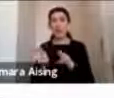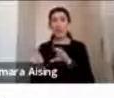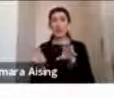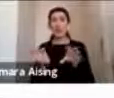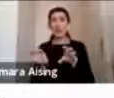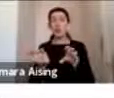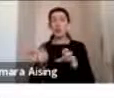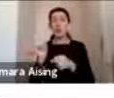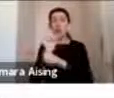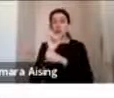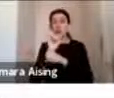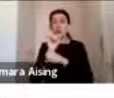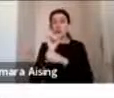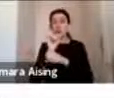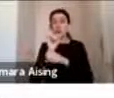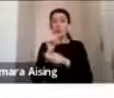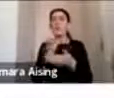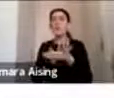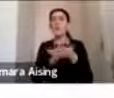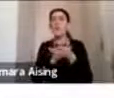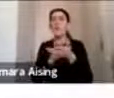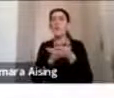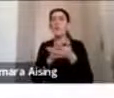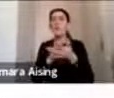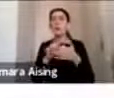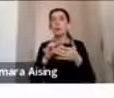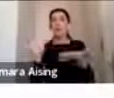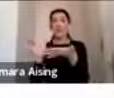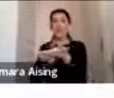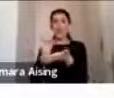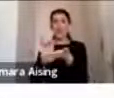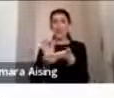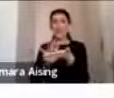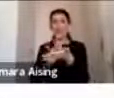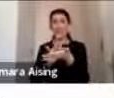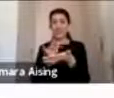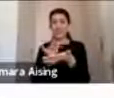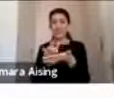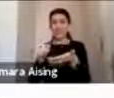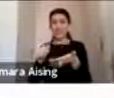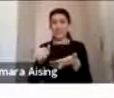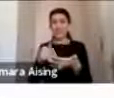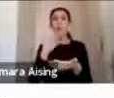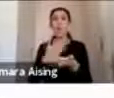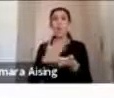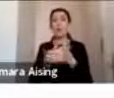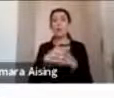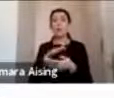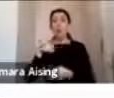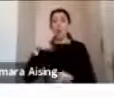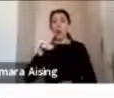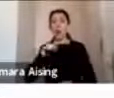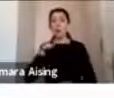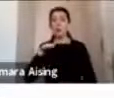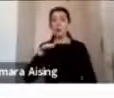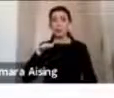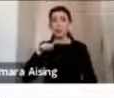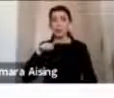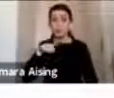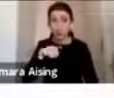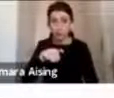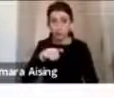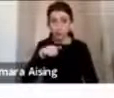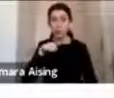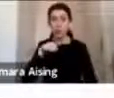vehículo, que era un tablet, este tablet al desacelerarse el vehículo genera una energía al interior del